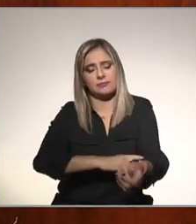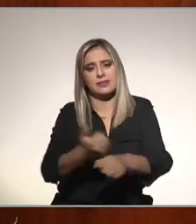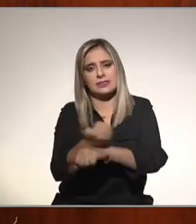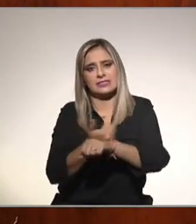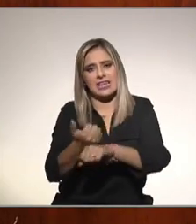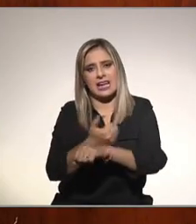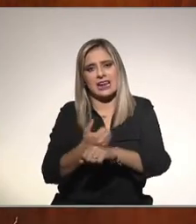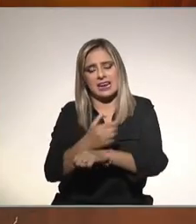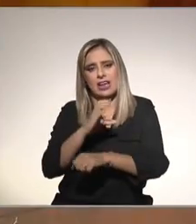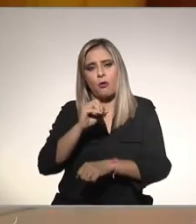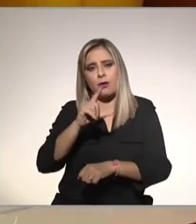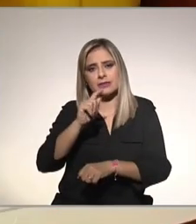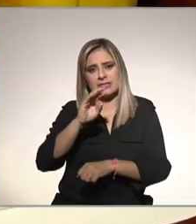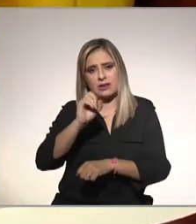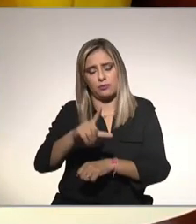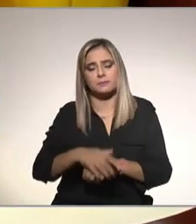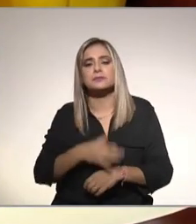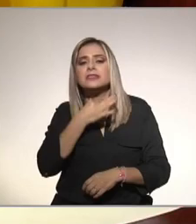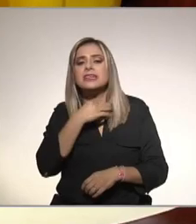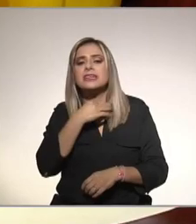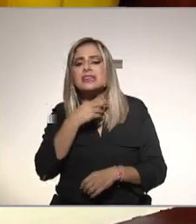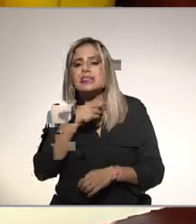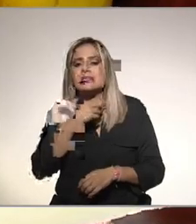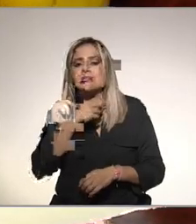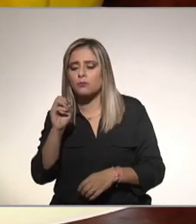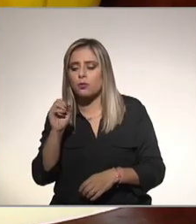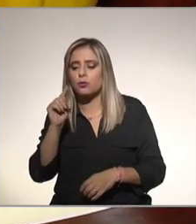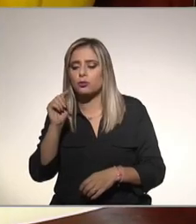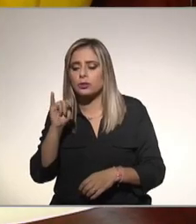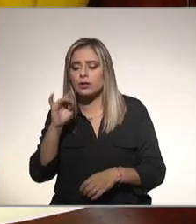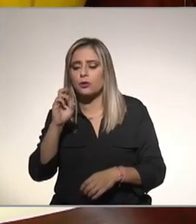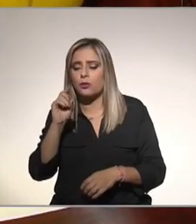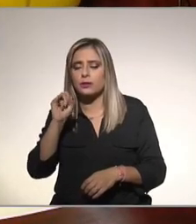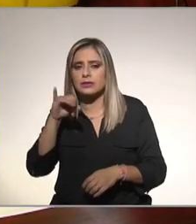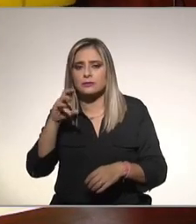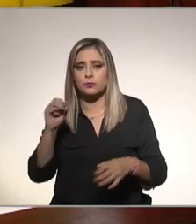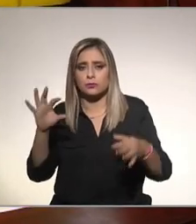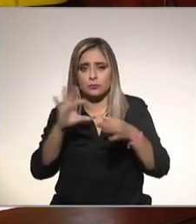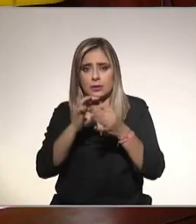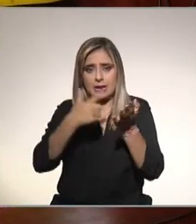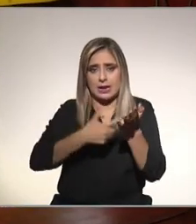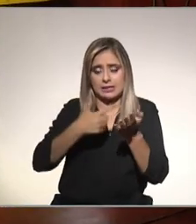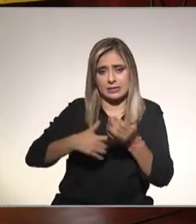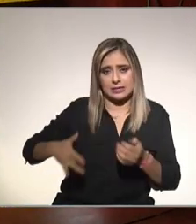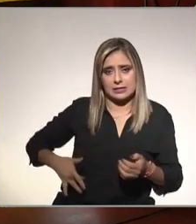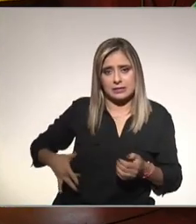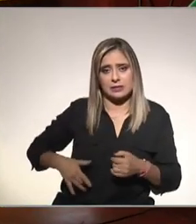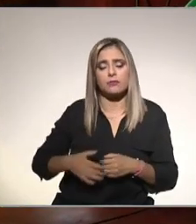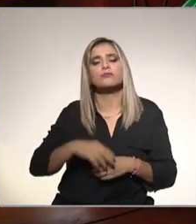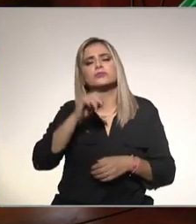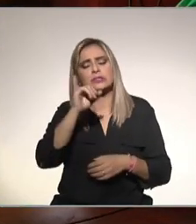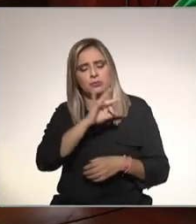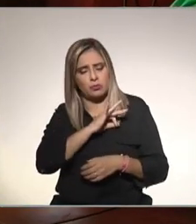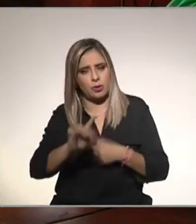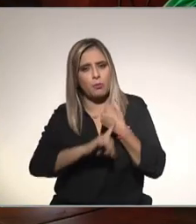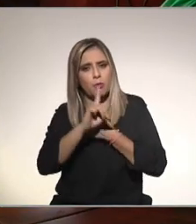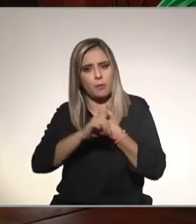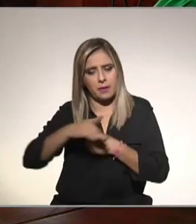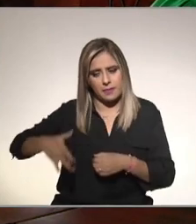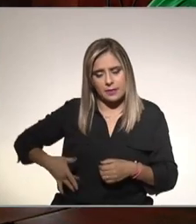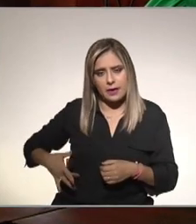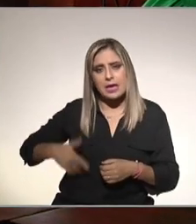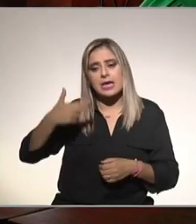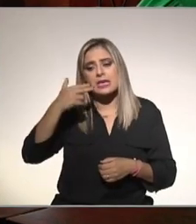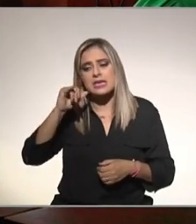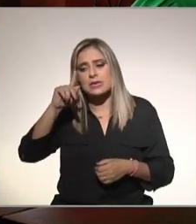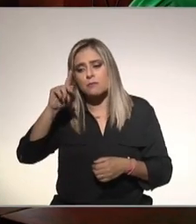perfecto el hipotiroidismo se asocia hígado graso puede tener alteraciones en el hígado el hipo o el